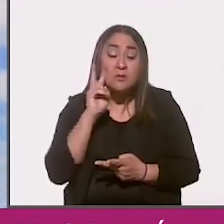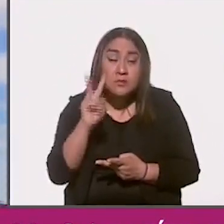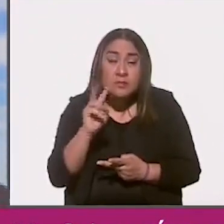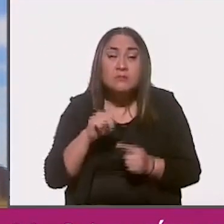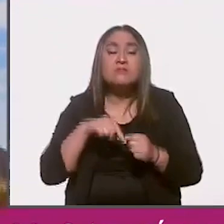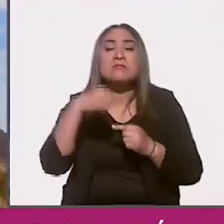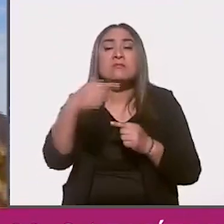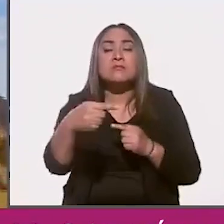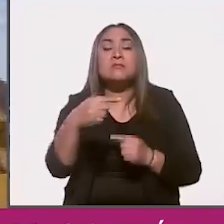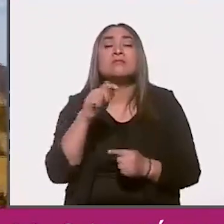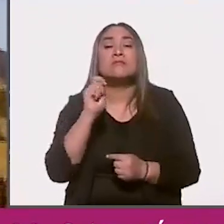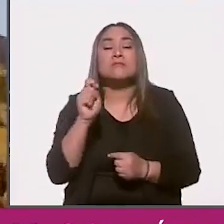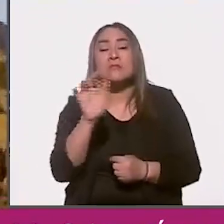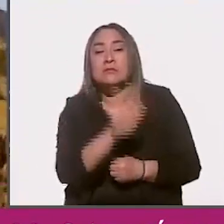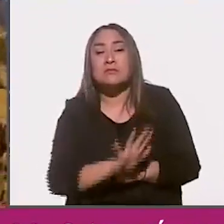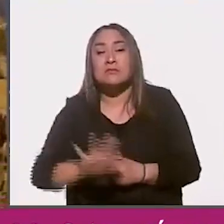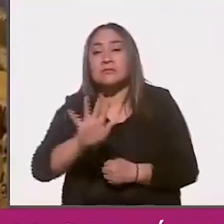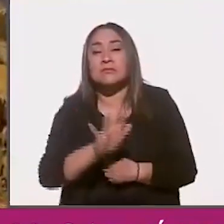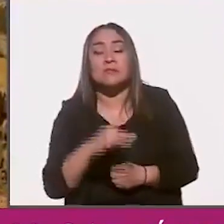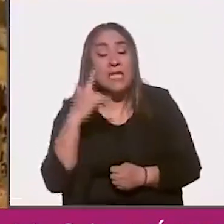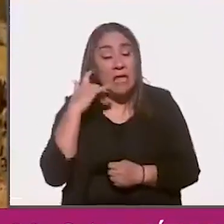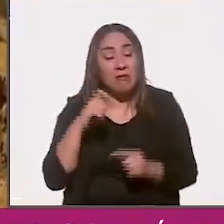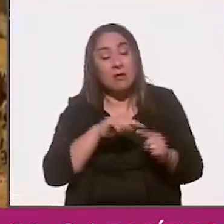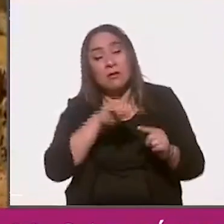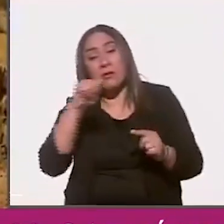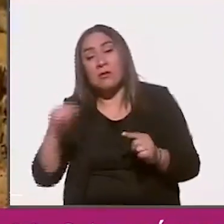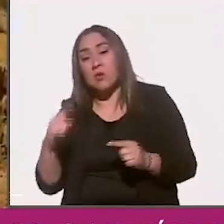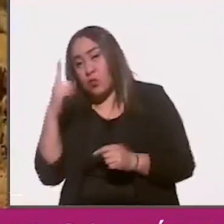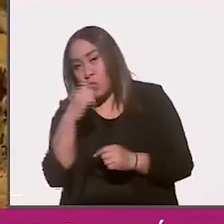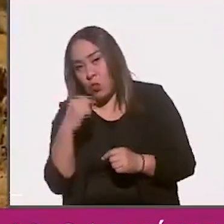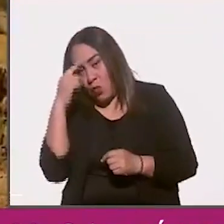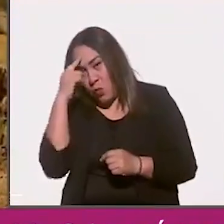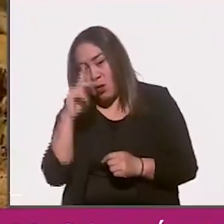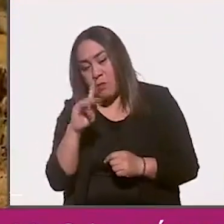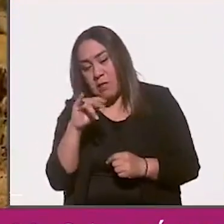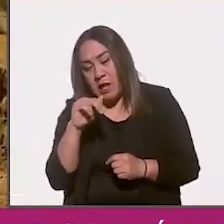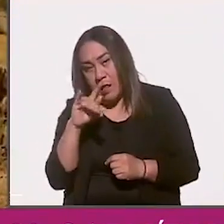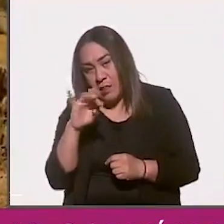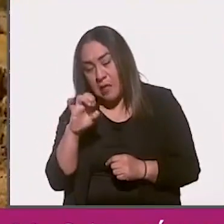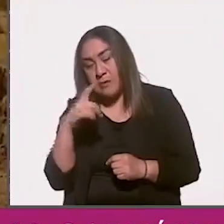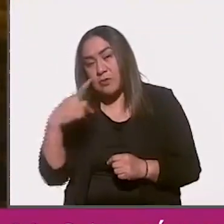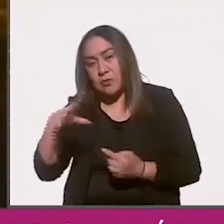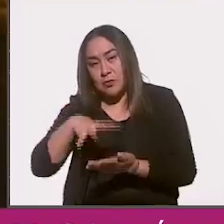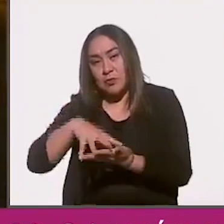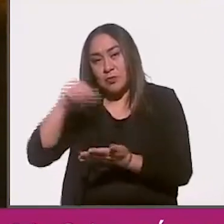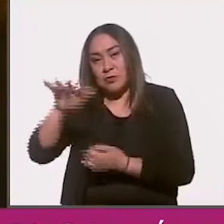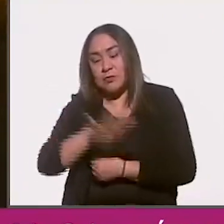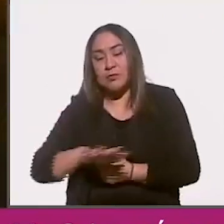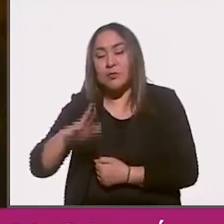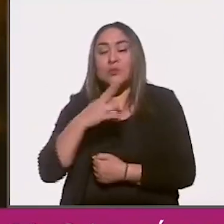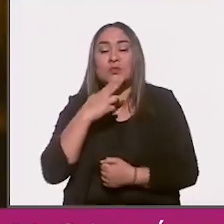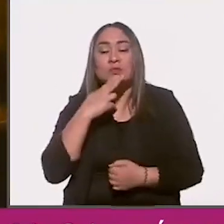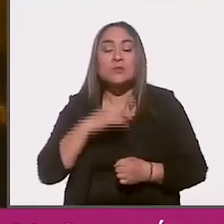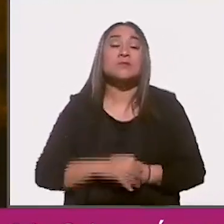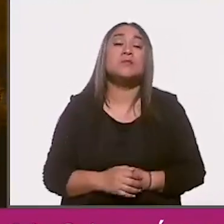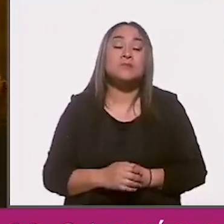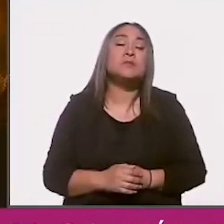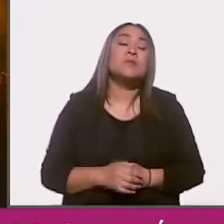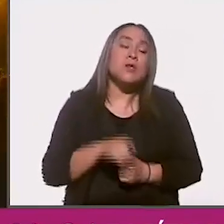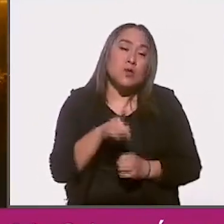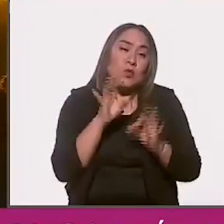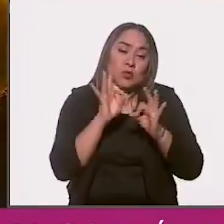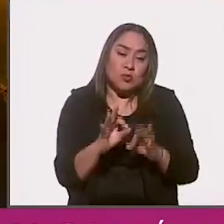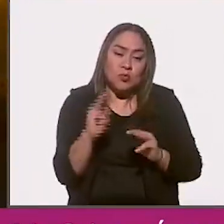Golfo de California y aún ahora está la reserva de la biosfera del Pinacate y el gran desierto del Torino. Los cerros resguardan en sus